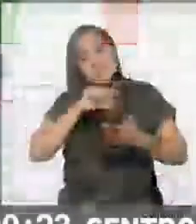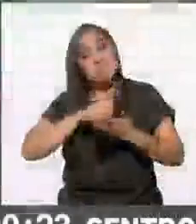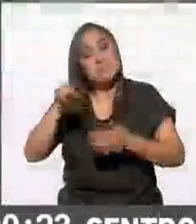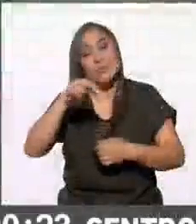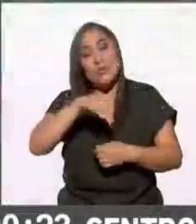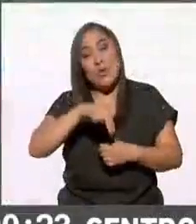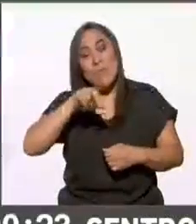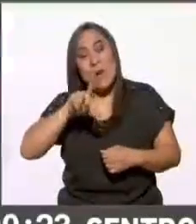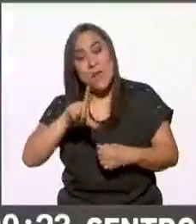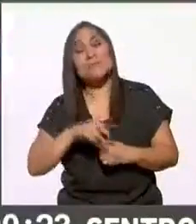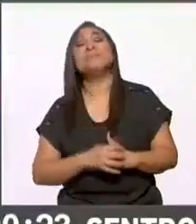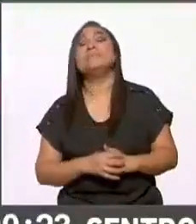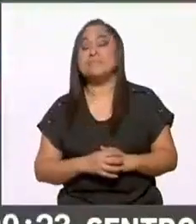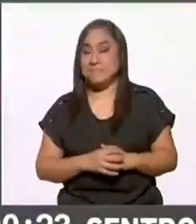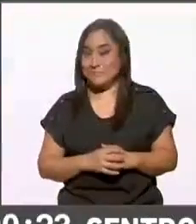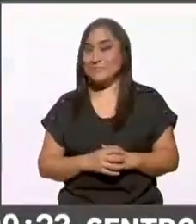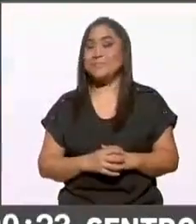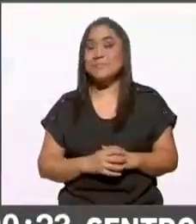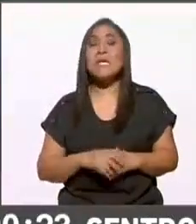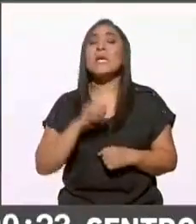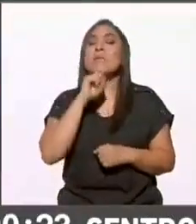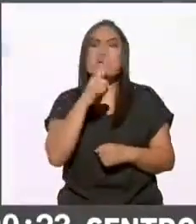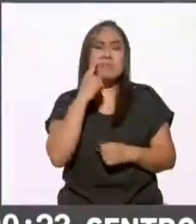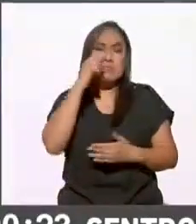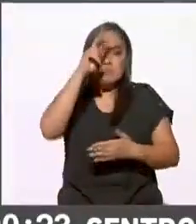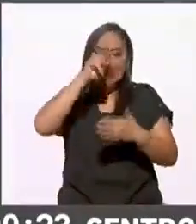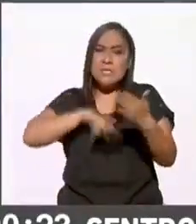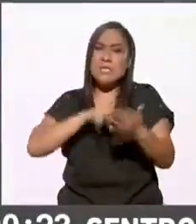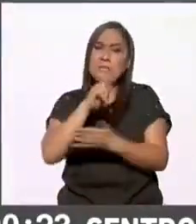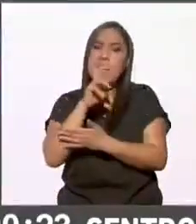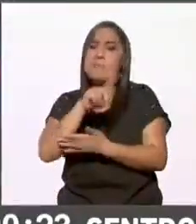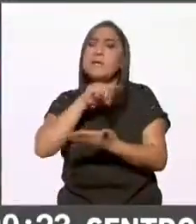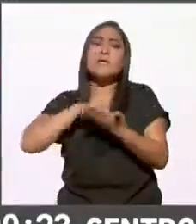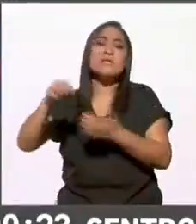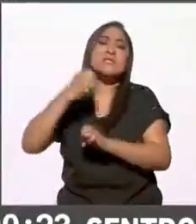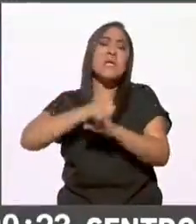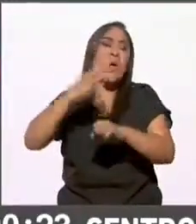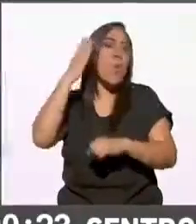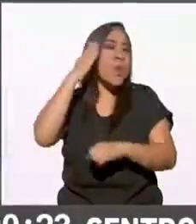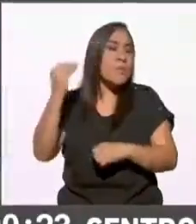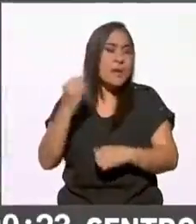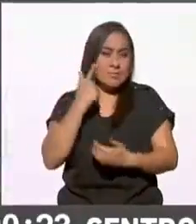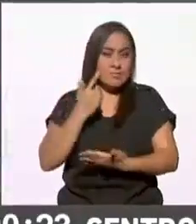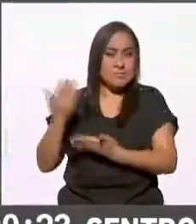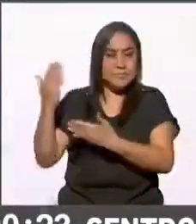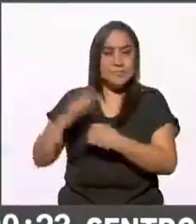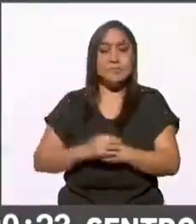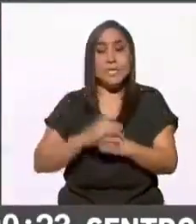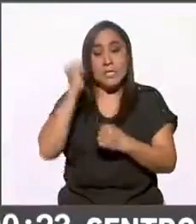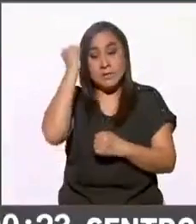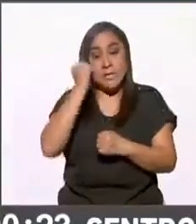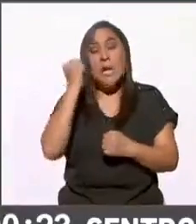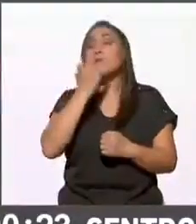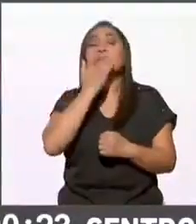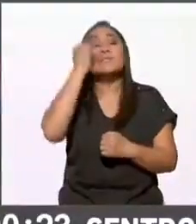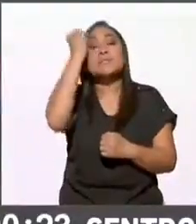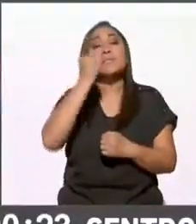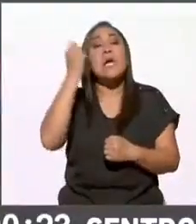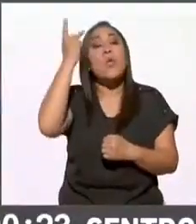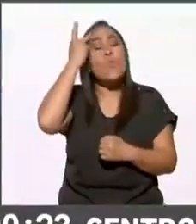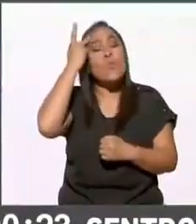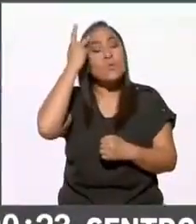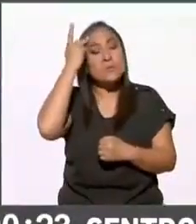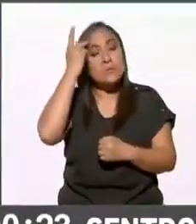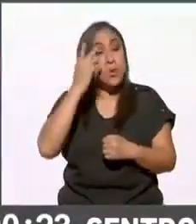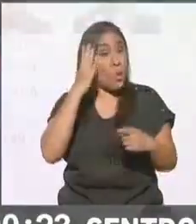así es también tenemos me parece el comportamiento del PREP en el estado Colima San Luis Potosí vamos a ir a San